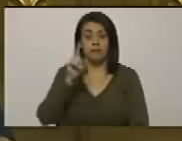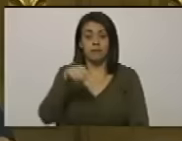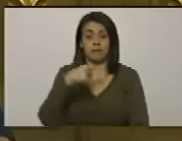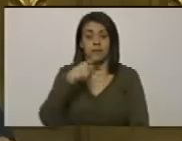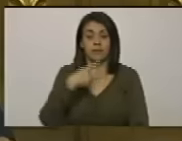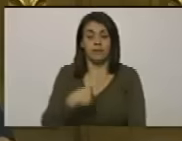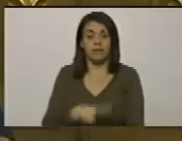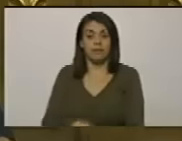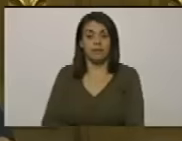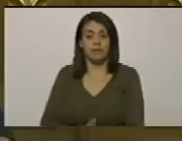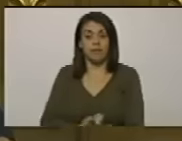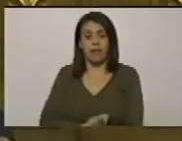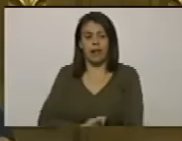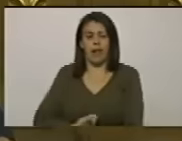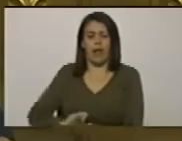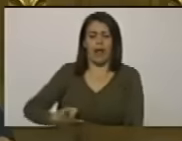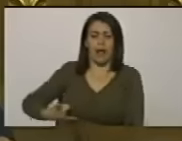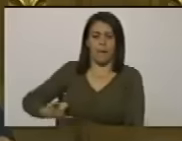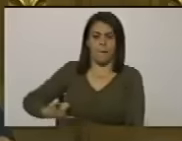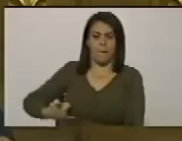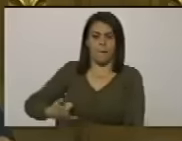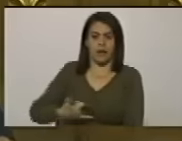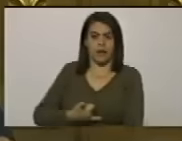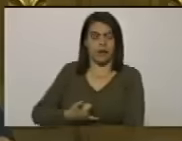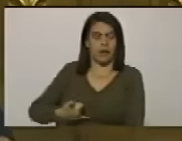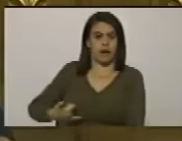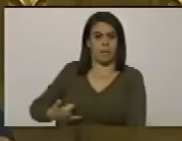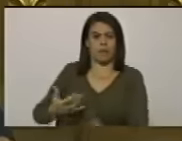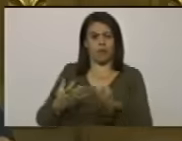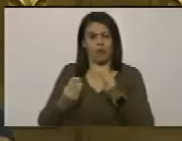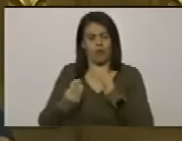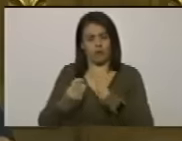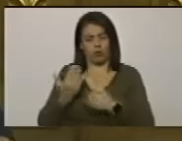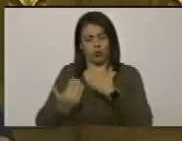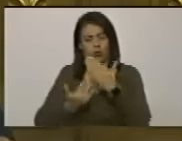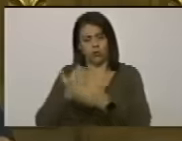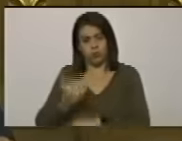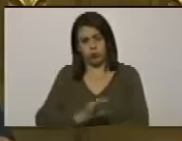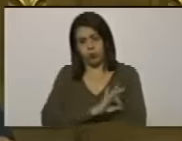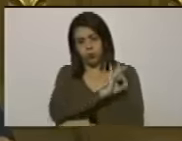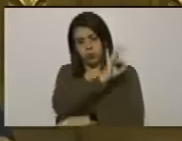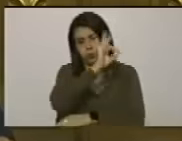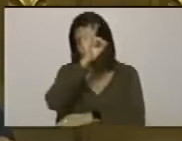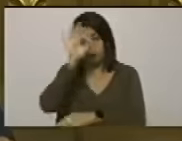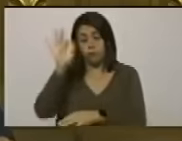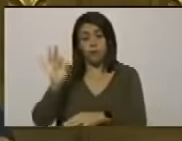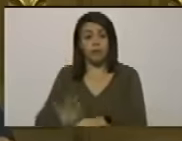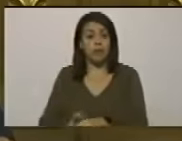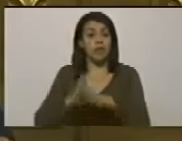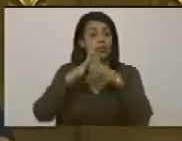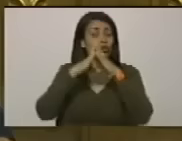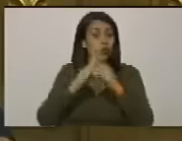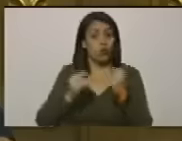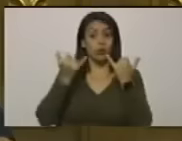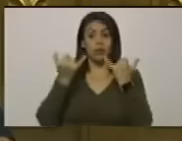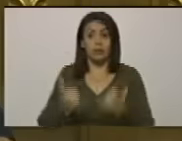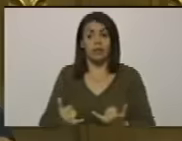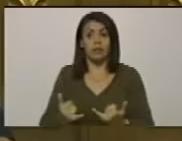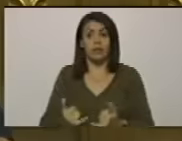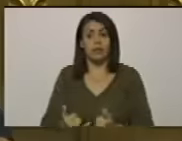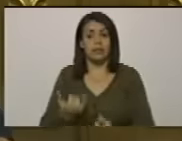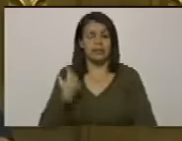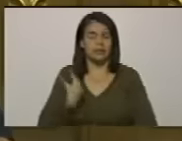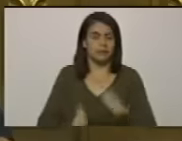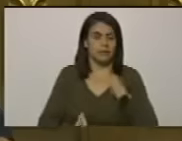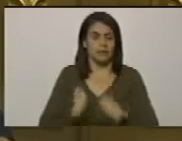bueno donde el hambre apremiaba ya avanzado el día en el momento que todo el mundo ya tenía como que dice la